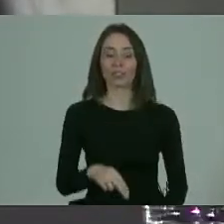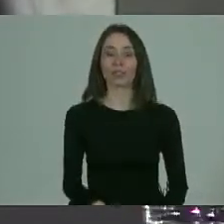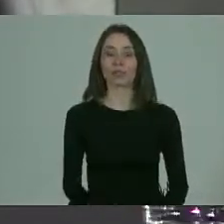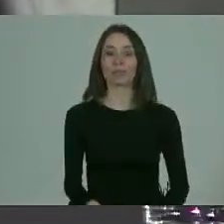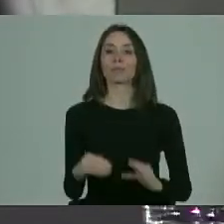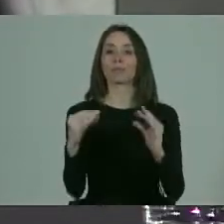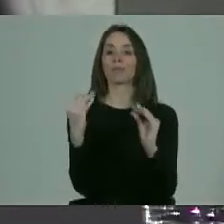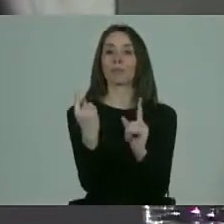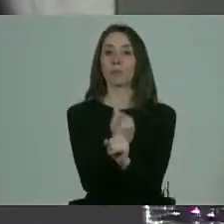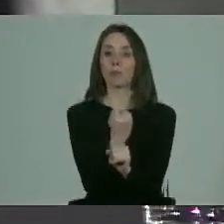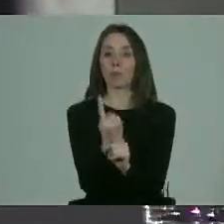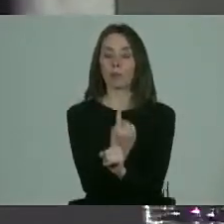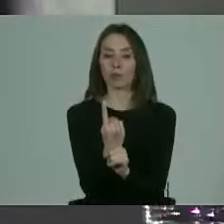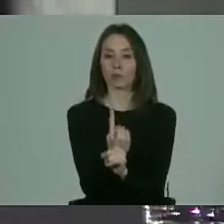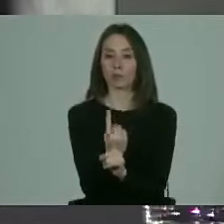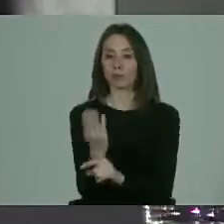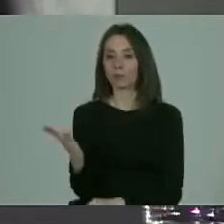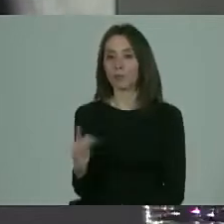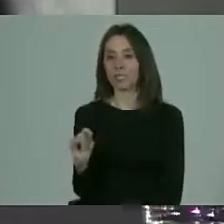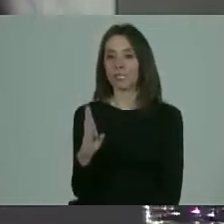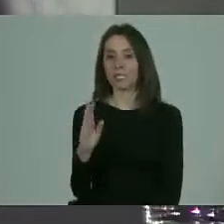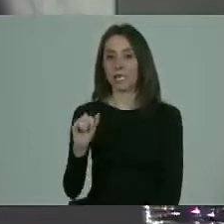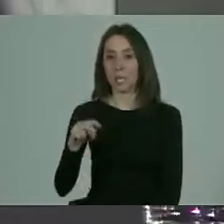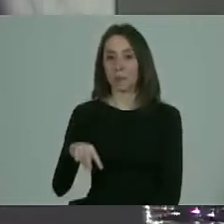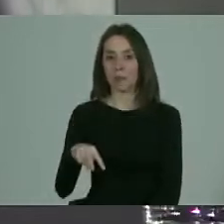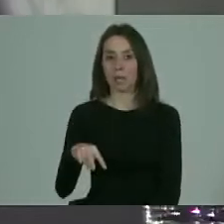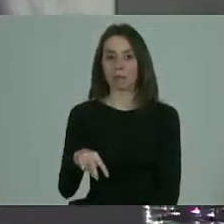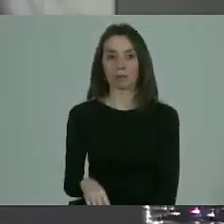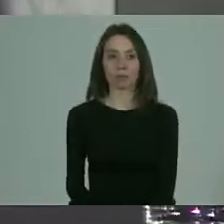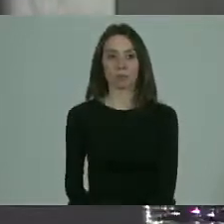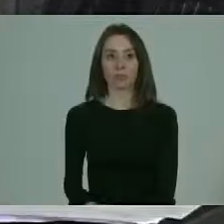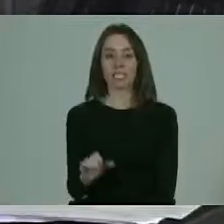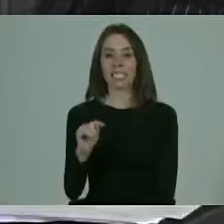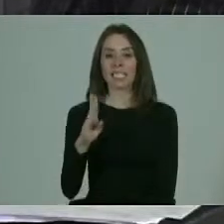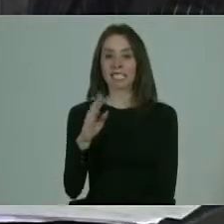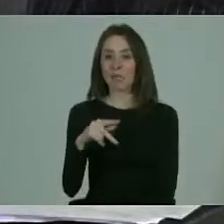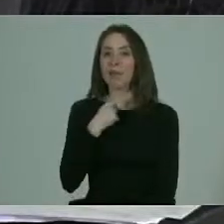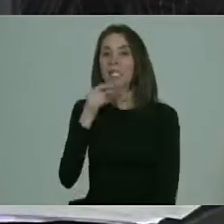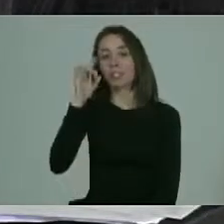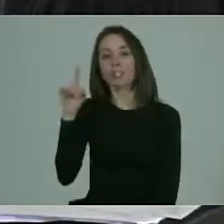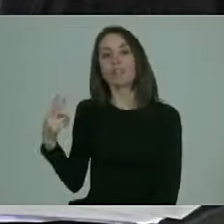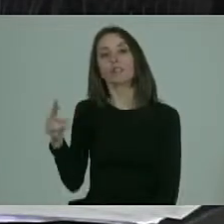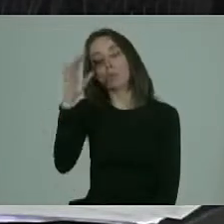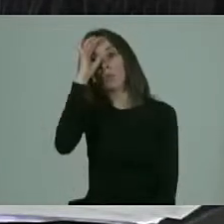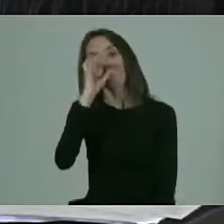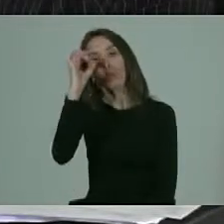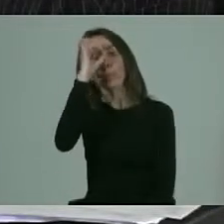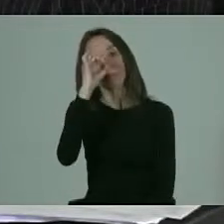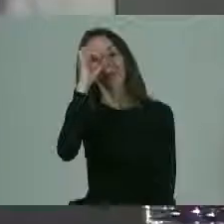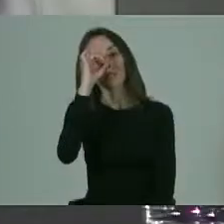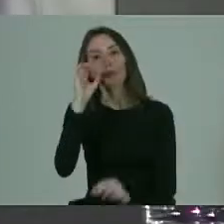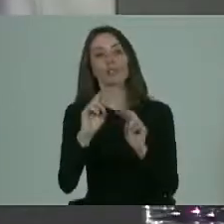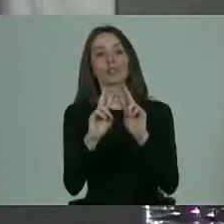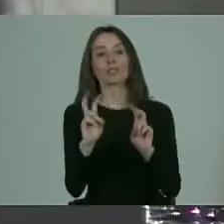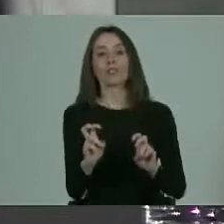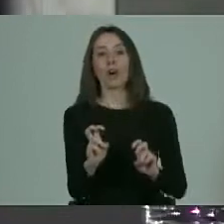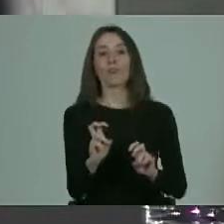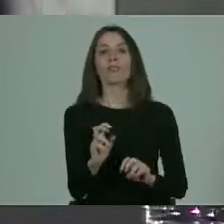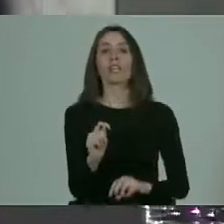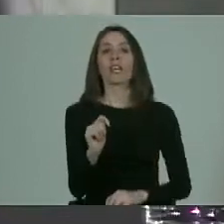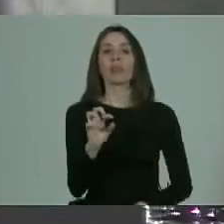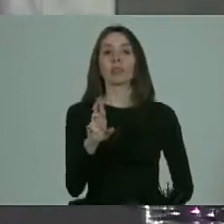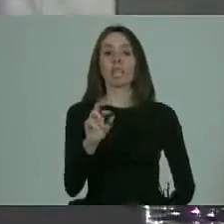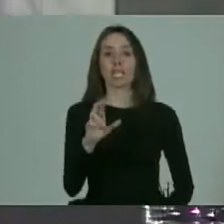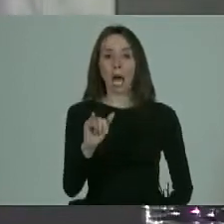Vamos a conversar con Esteban. Esteban, me gustaría saber tu punto de vista respecto a la terapia sexual